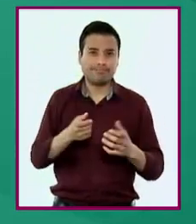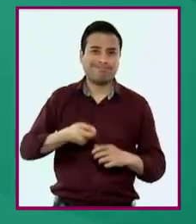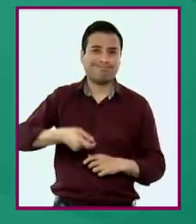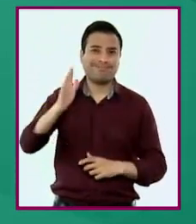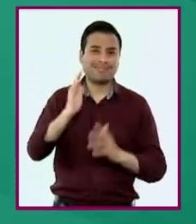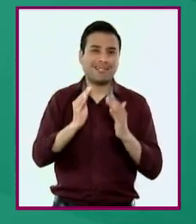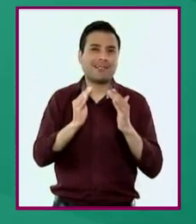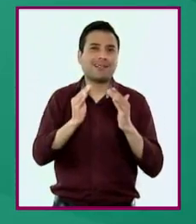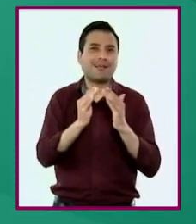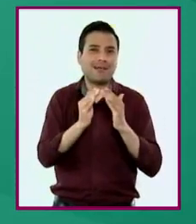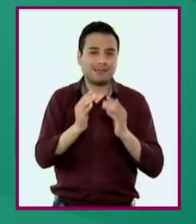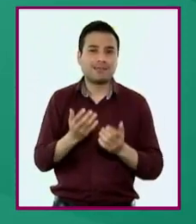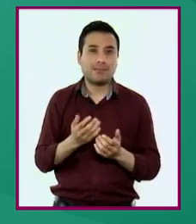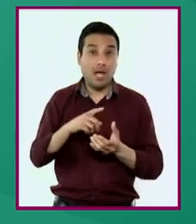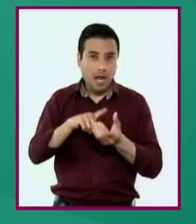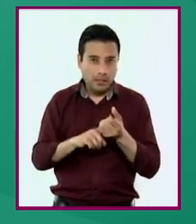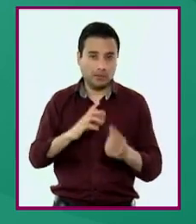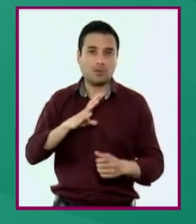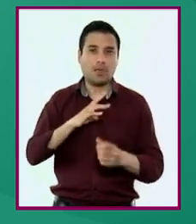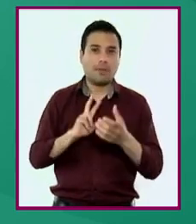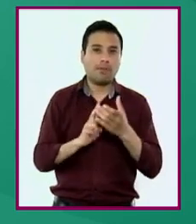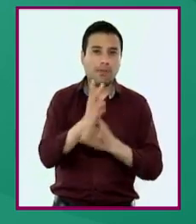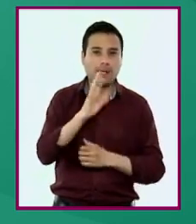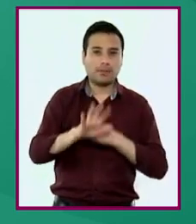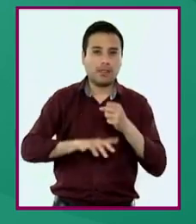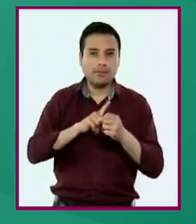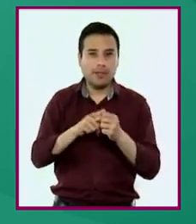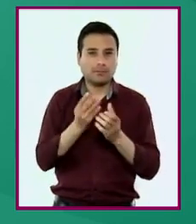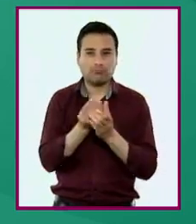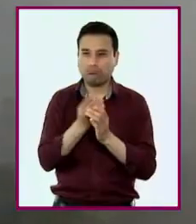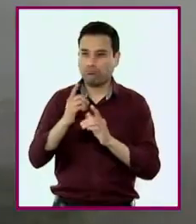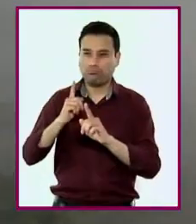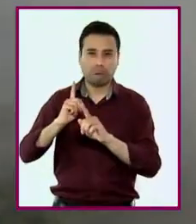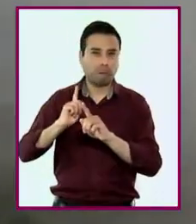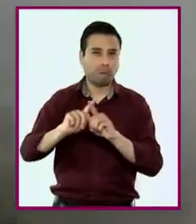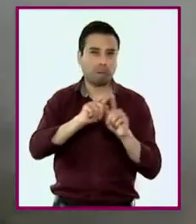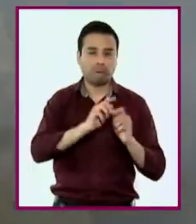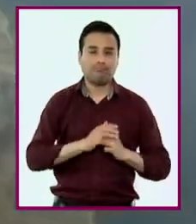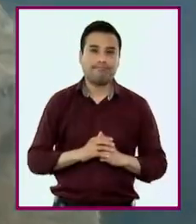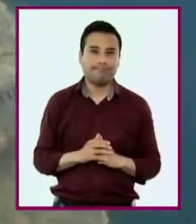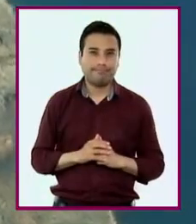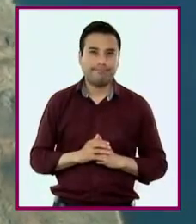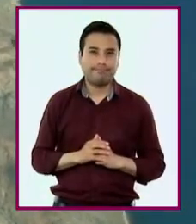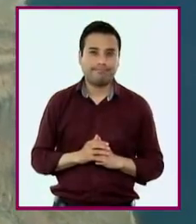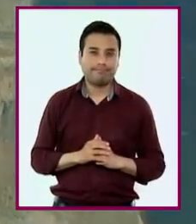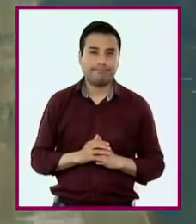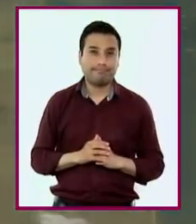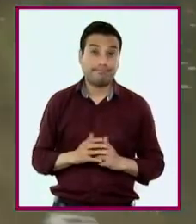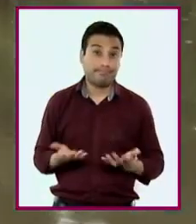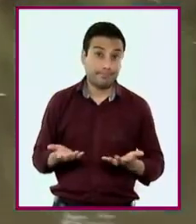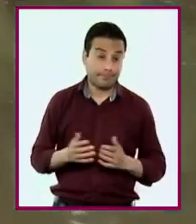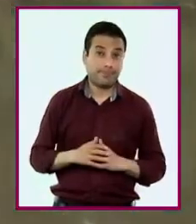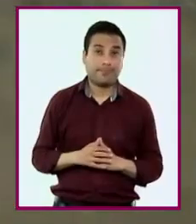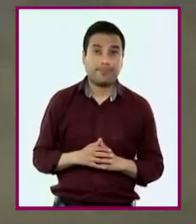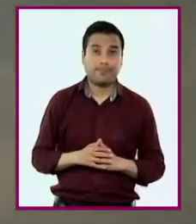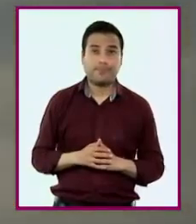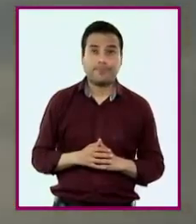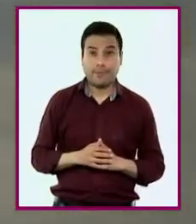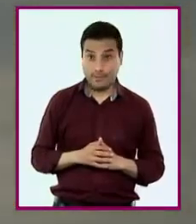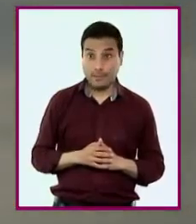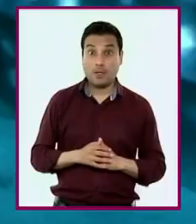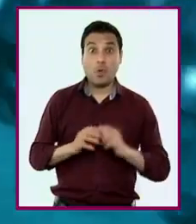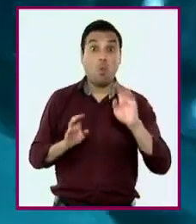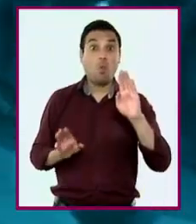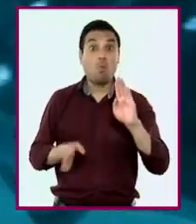habitamos, se caracteriza por su diversidad biológica y cultural. Asimismo, que la biodiversidad mundial